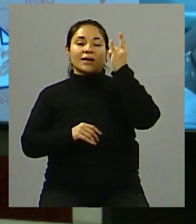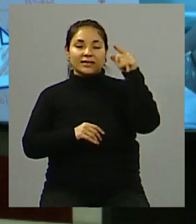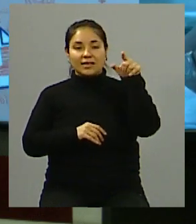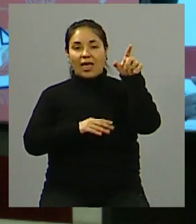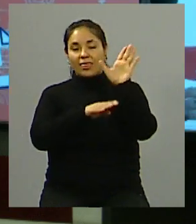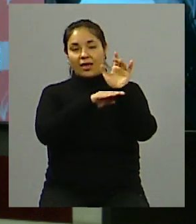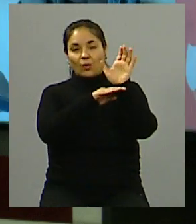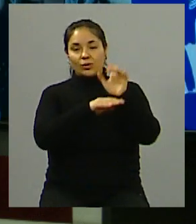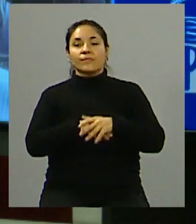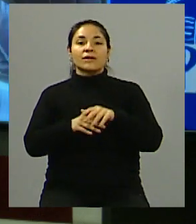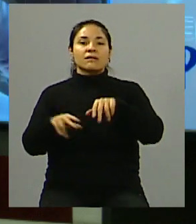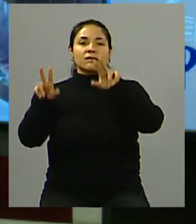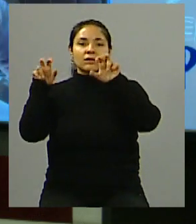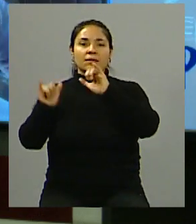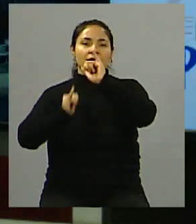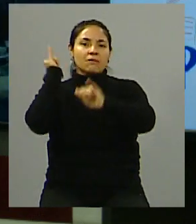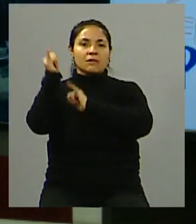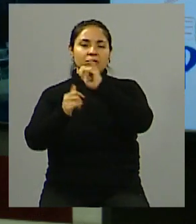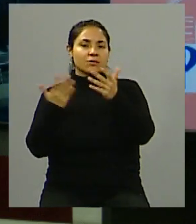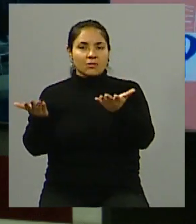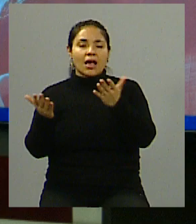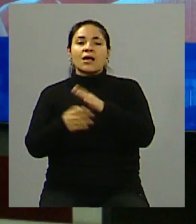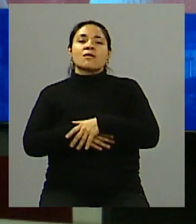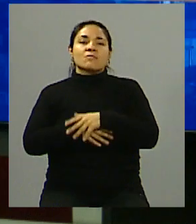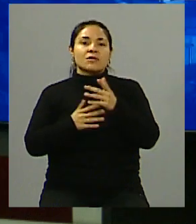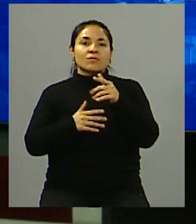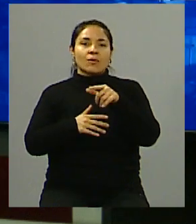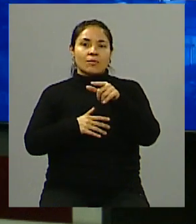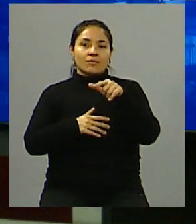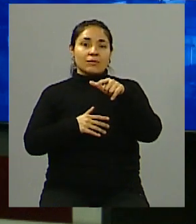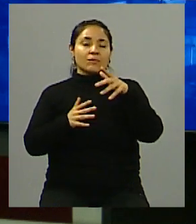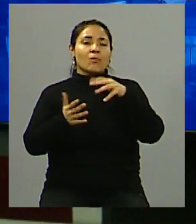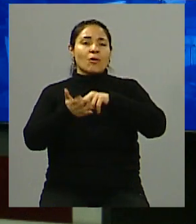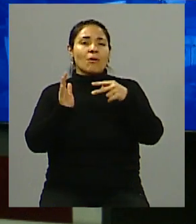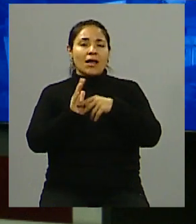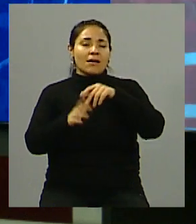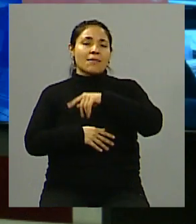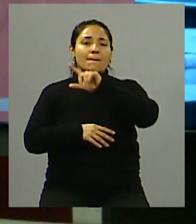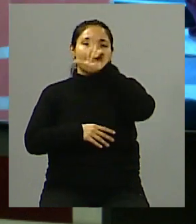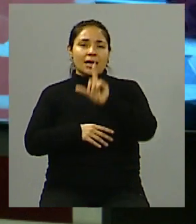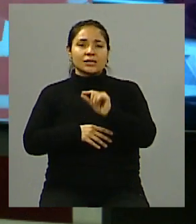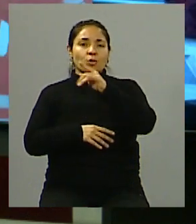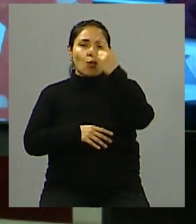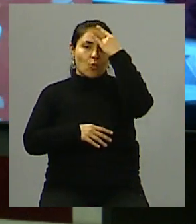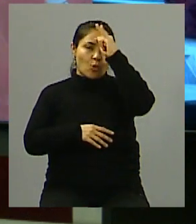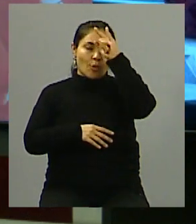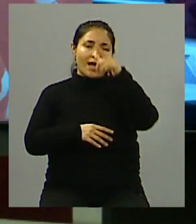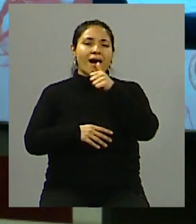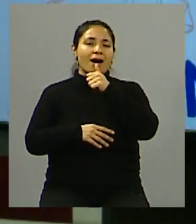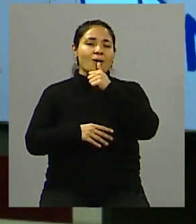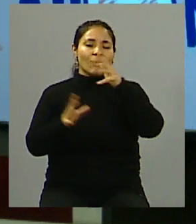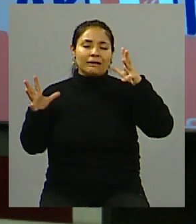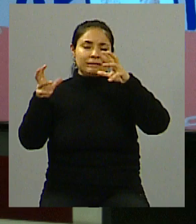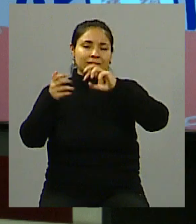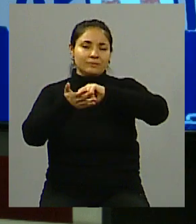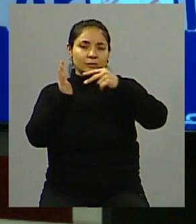podríamos decir el mundo está hablando y es básicamente la crisis hídrica en Uruguay. Desde hace días se viene hablando de